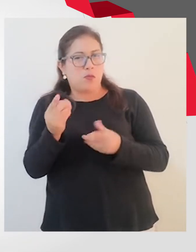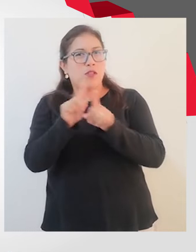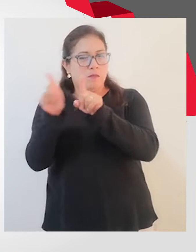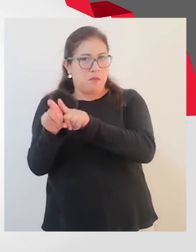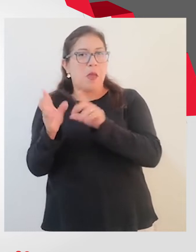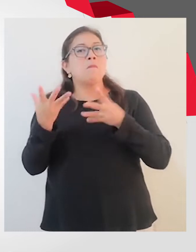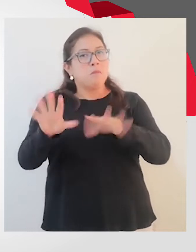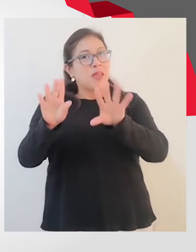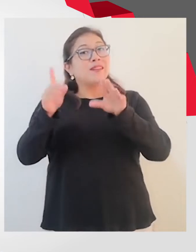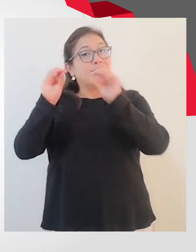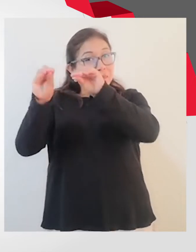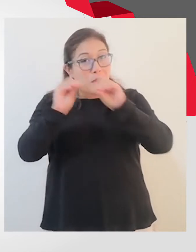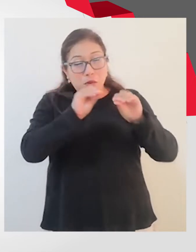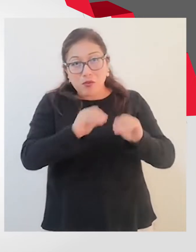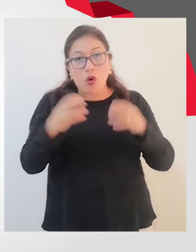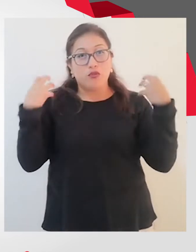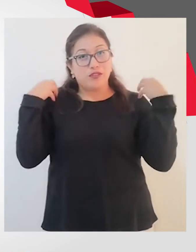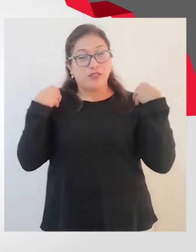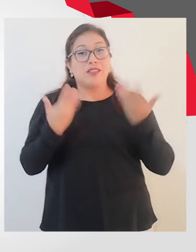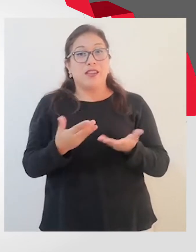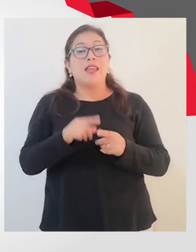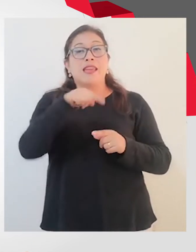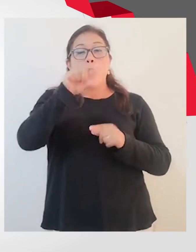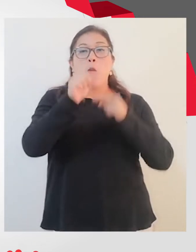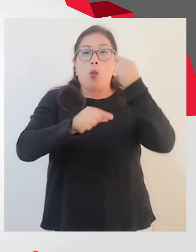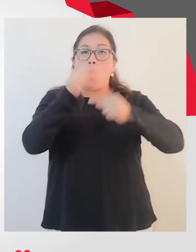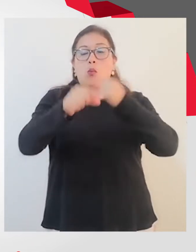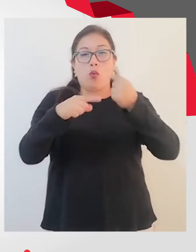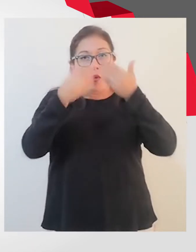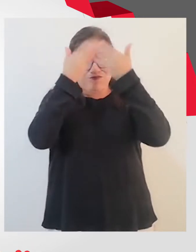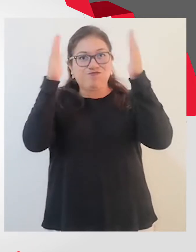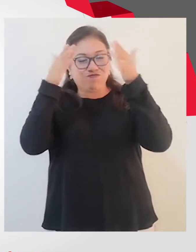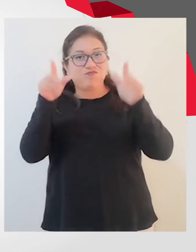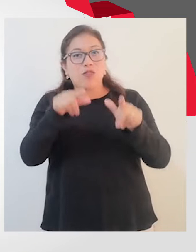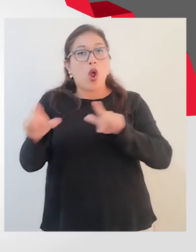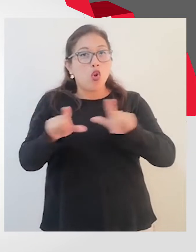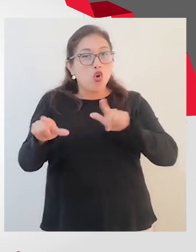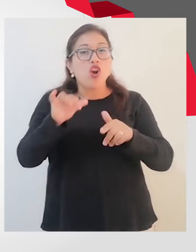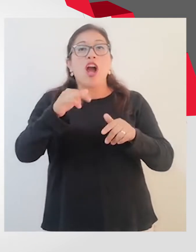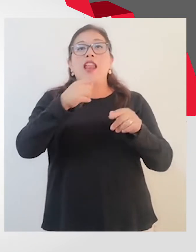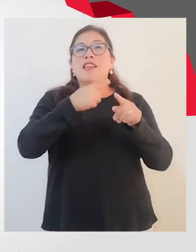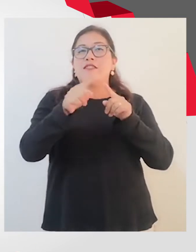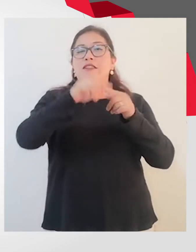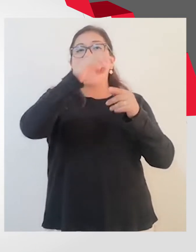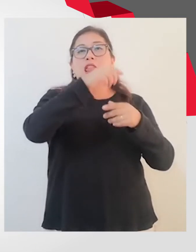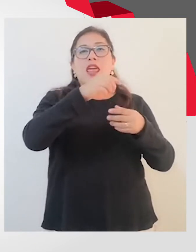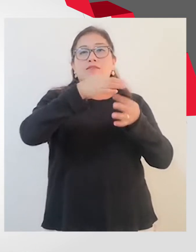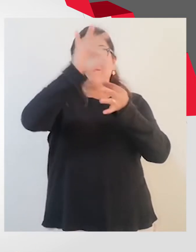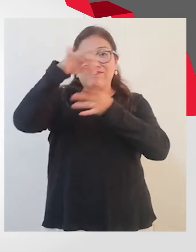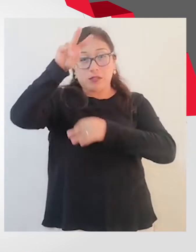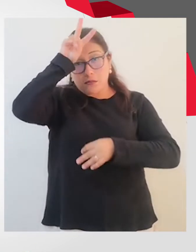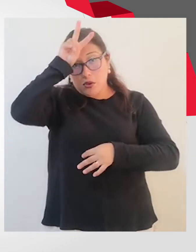permitir que haya una mayor conciencia en los gobiernos regionales y locales para implementar también los servicios que deben prestarse.